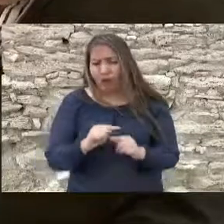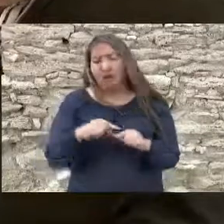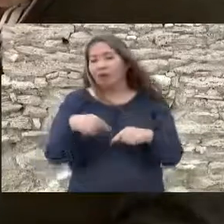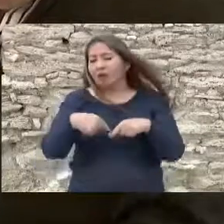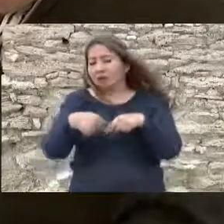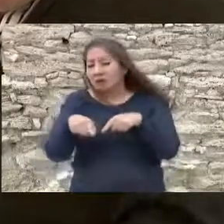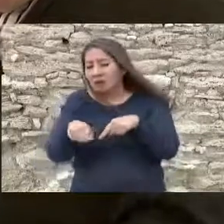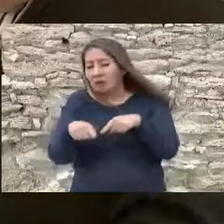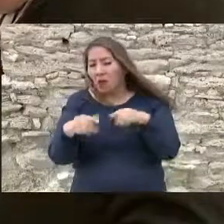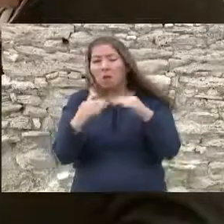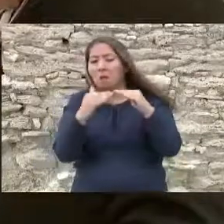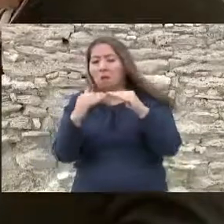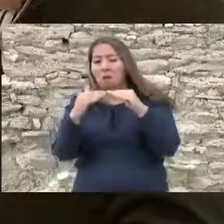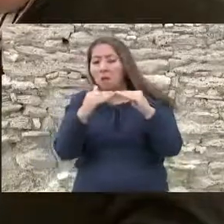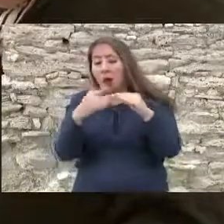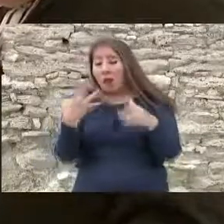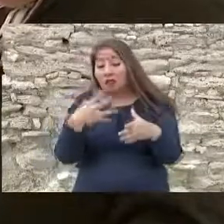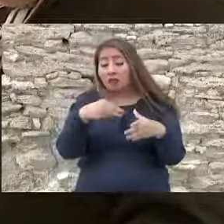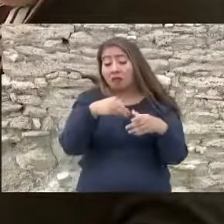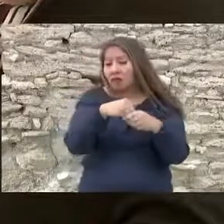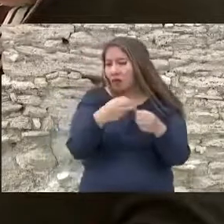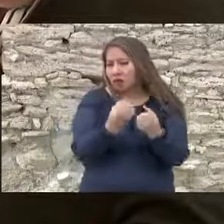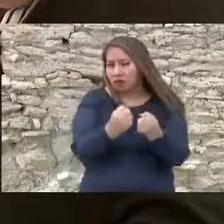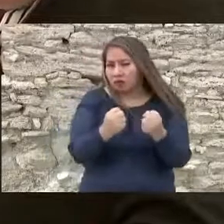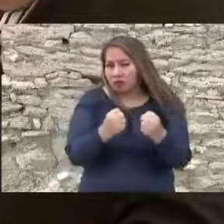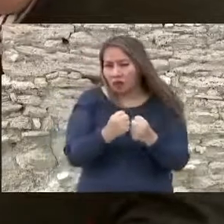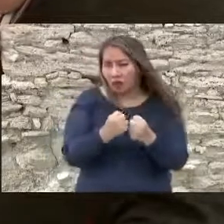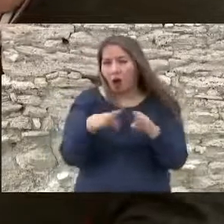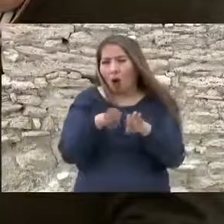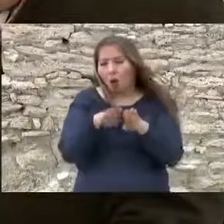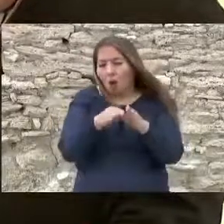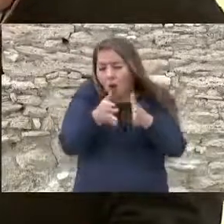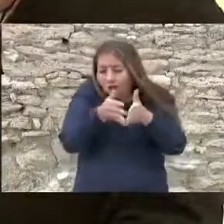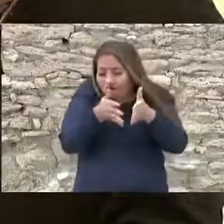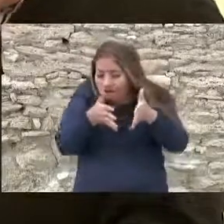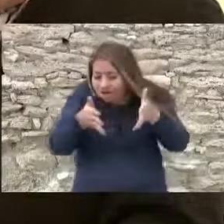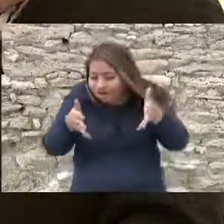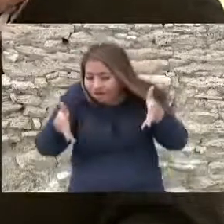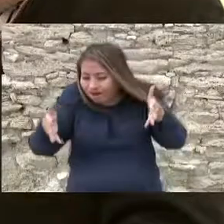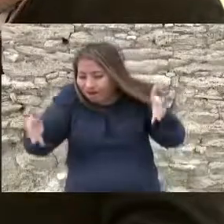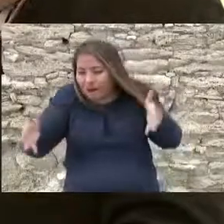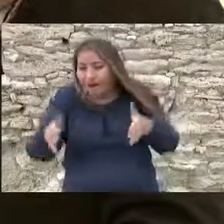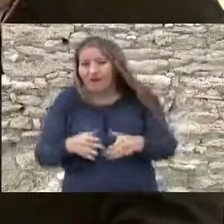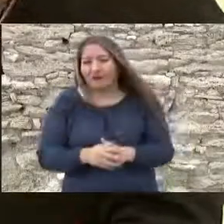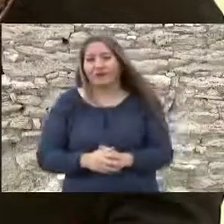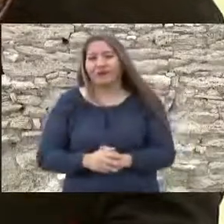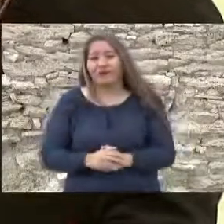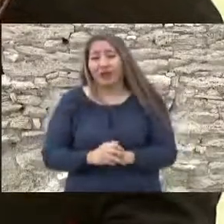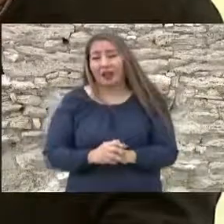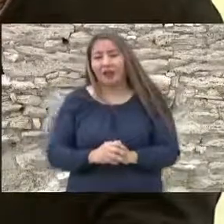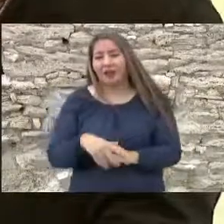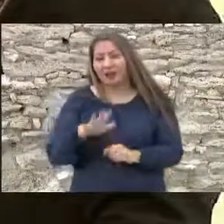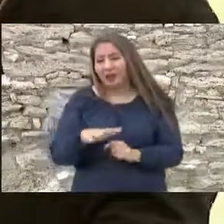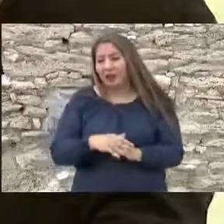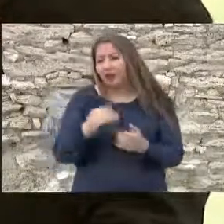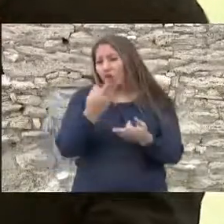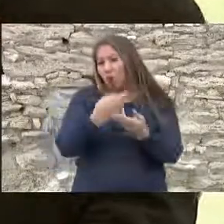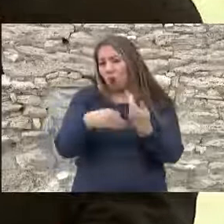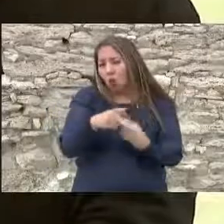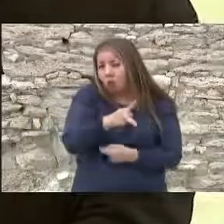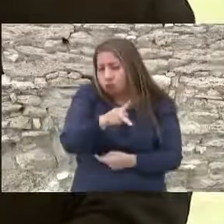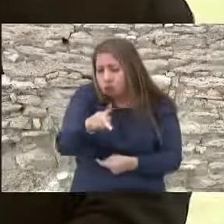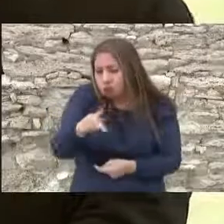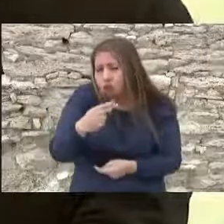condiciones de igualdad y de inclusión social, como la ampliación y cobertura, además de calidad en los servicios públicos,